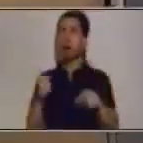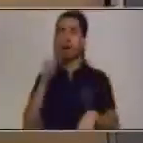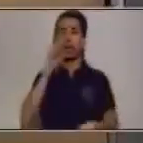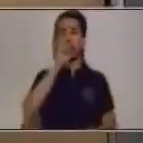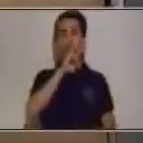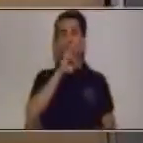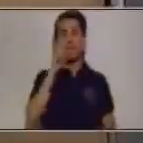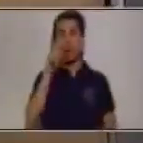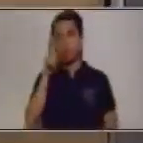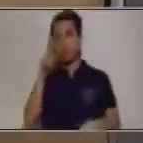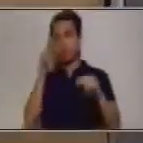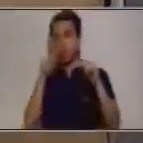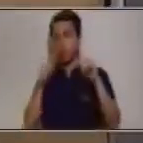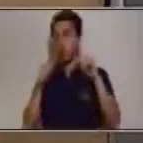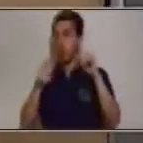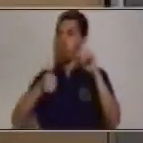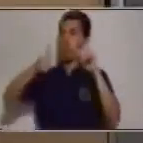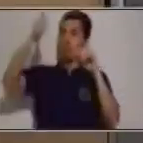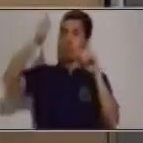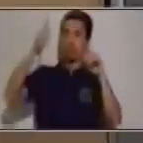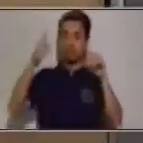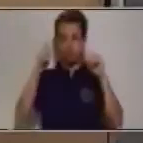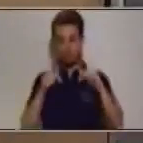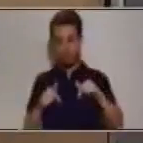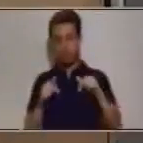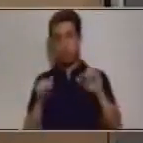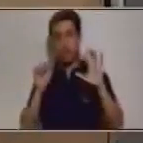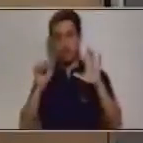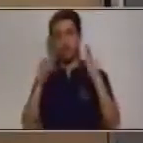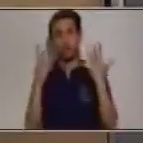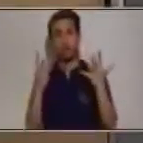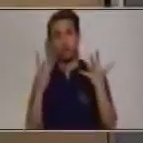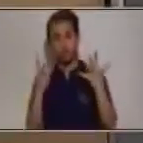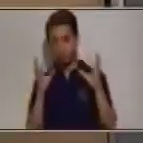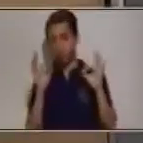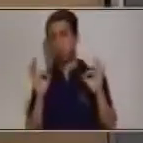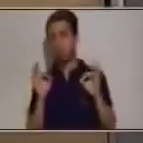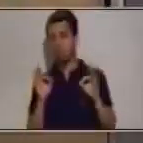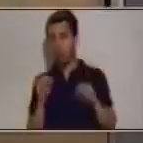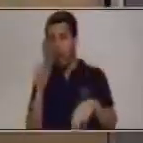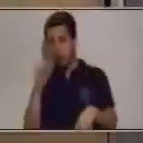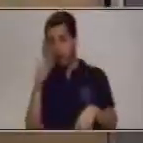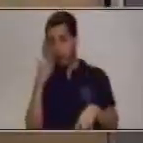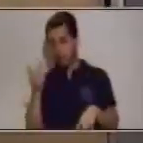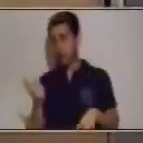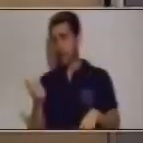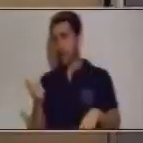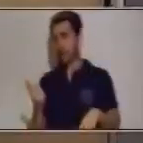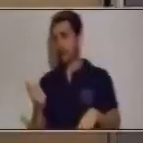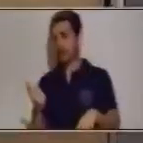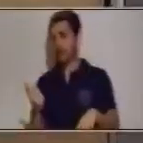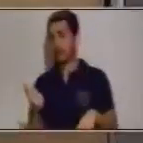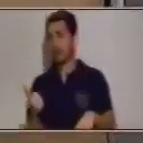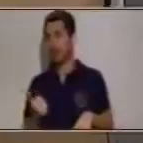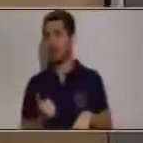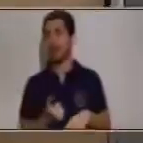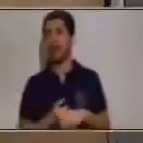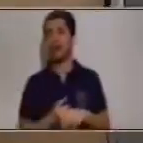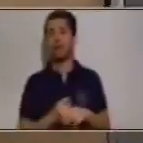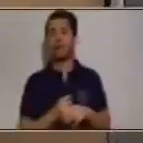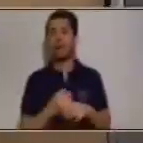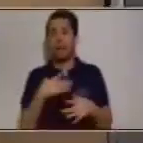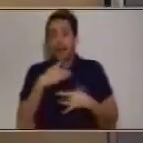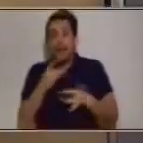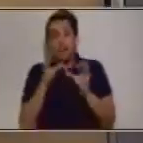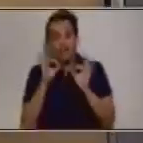y uno le quito dieciocho. Pero ahora viene lo interesante de la operación. Ahora viene lo